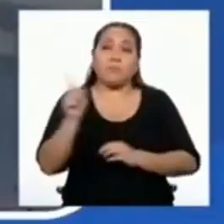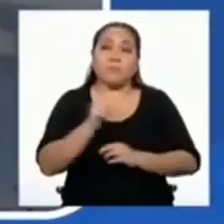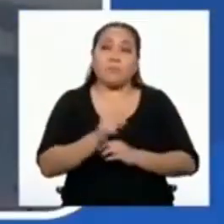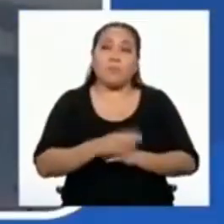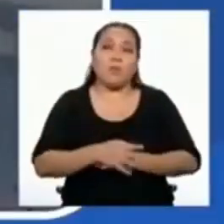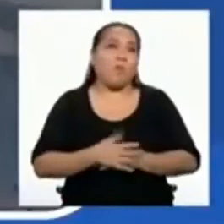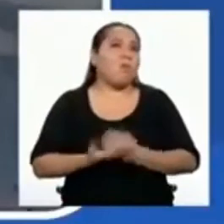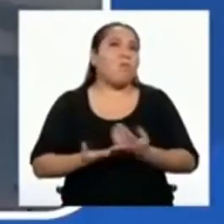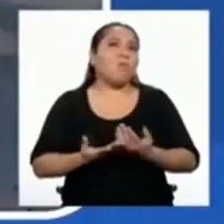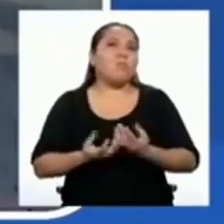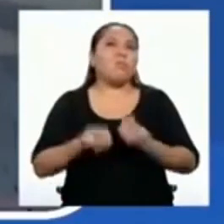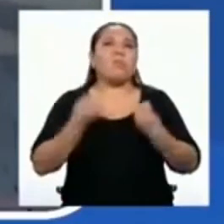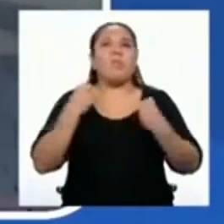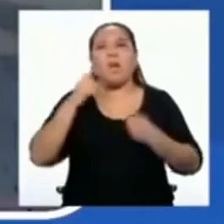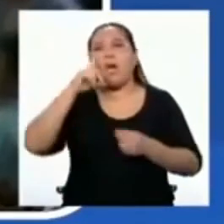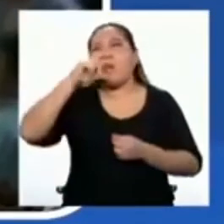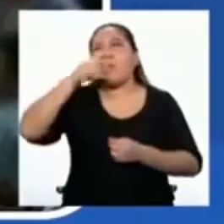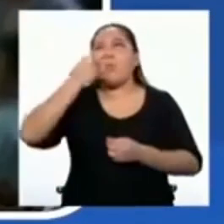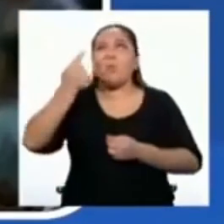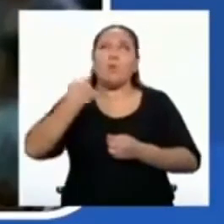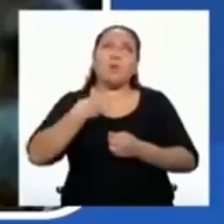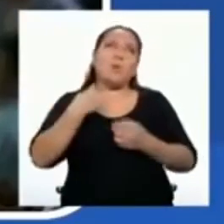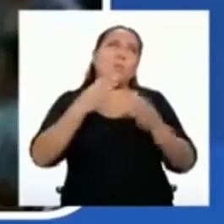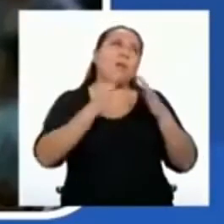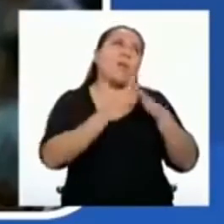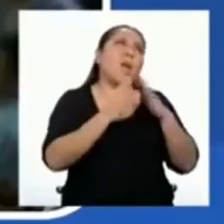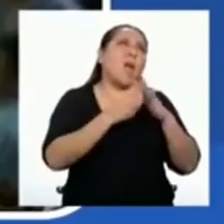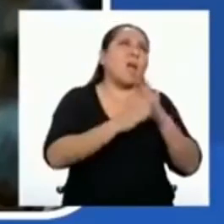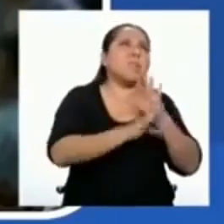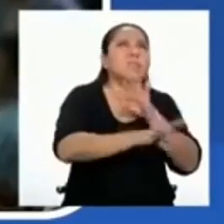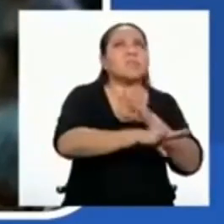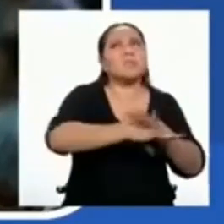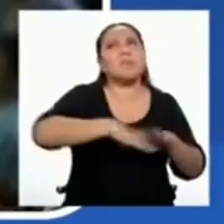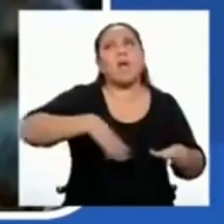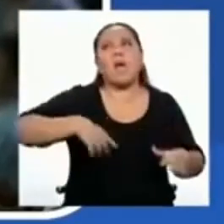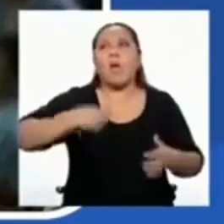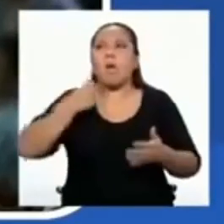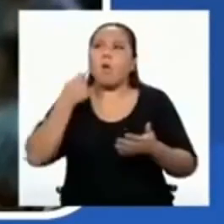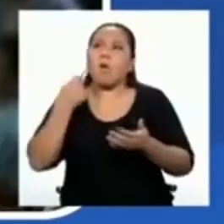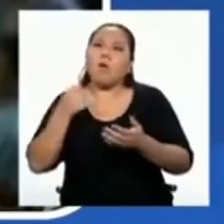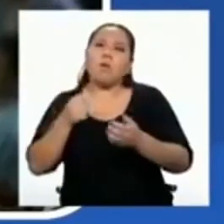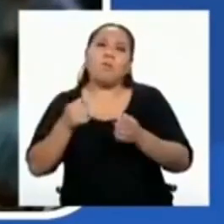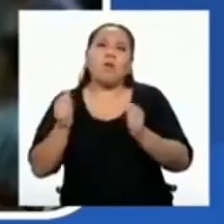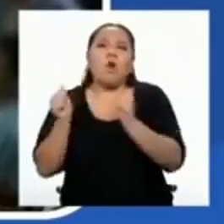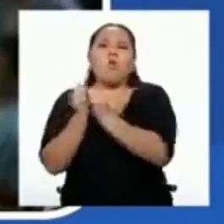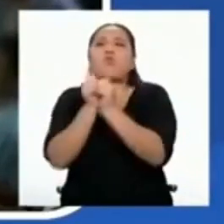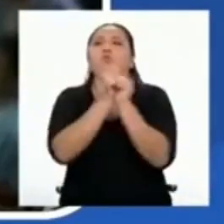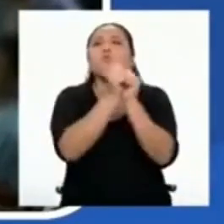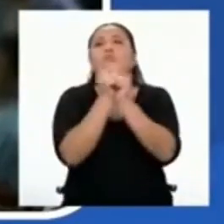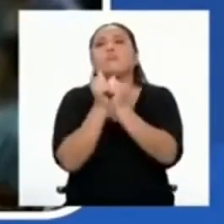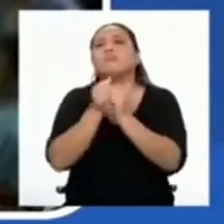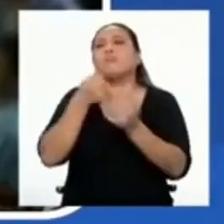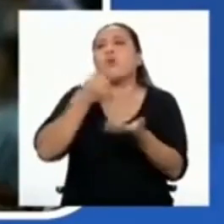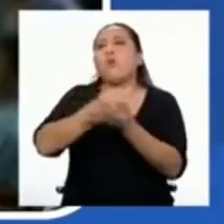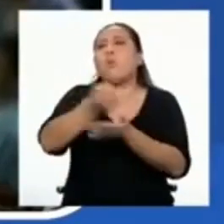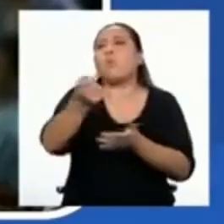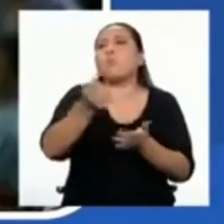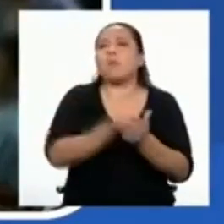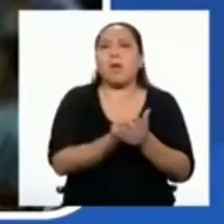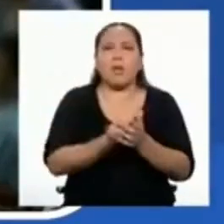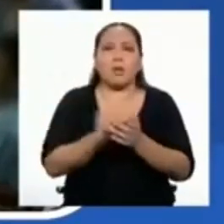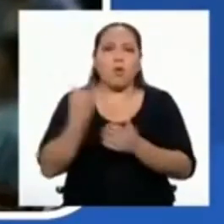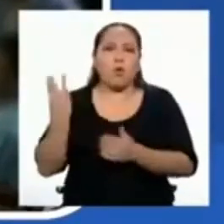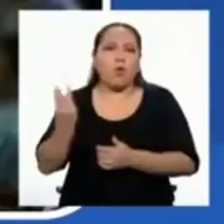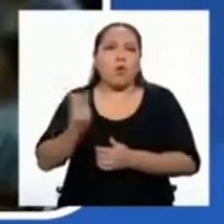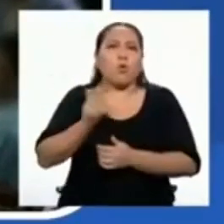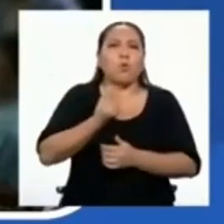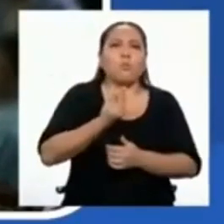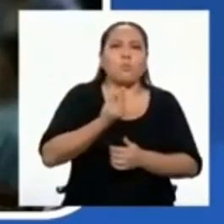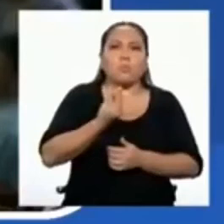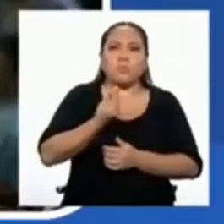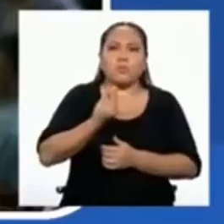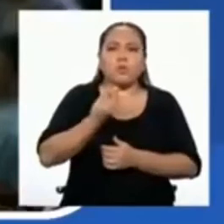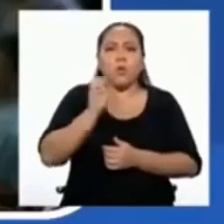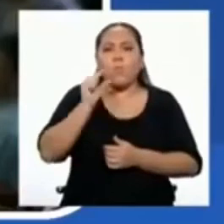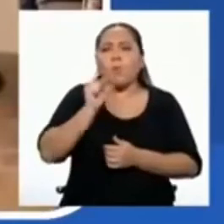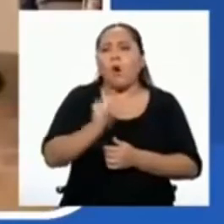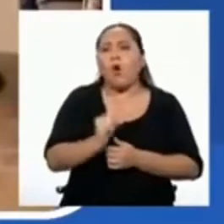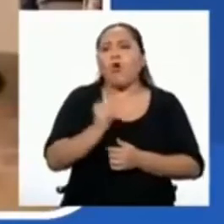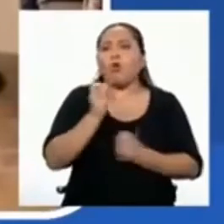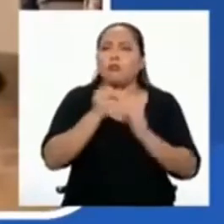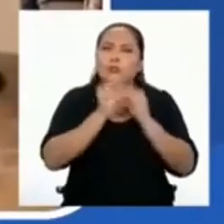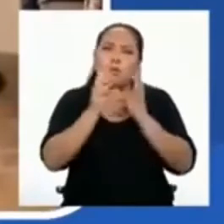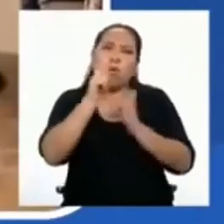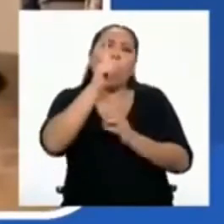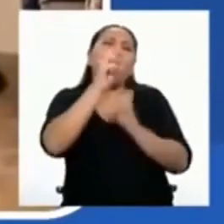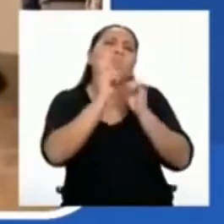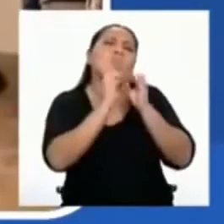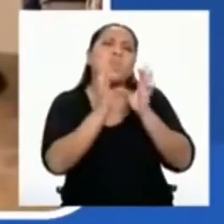incumplan porque se aburren en sus casas. Que salgan a hacer sus compras acompañados o de a poquitos en vez de comprar para varios días.